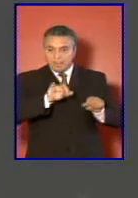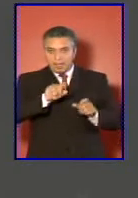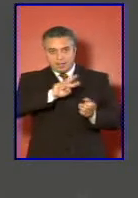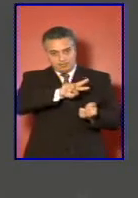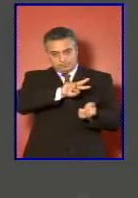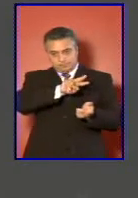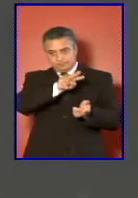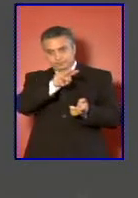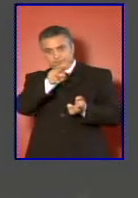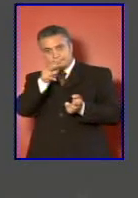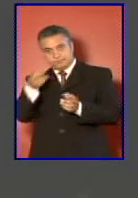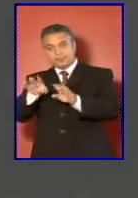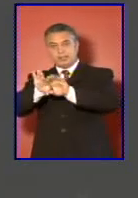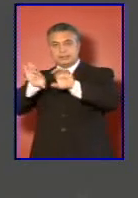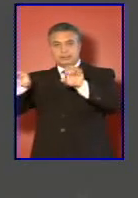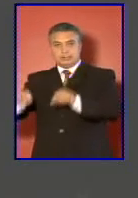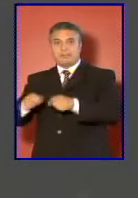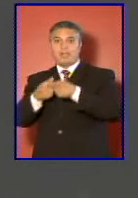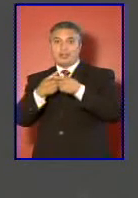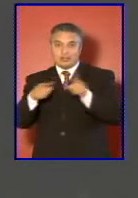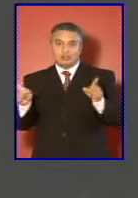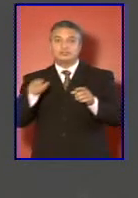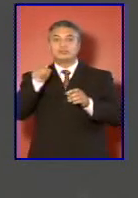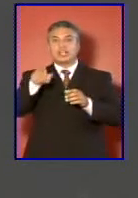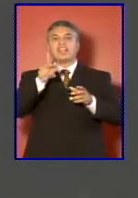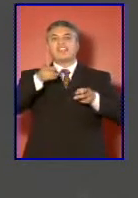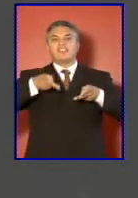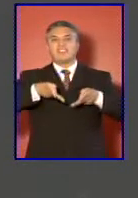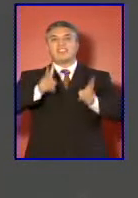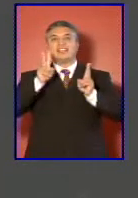los derechos adquiridos del personal.